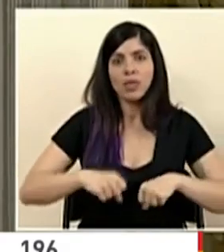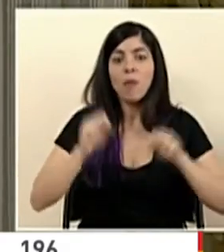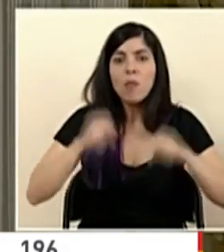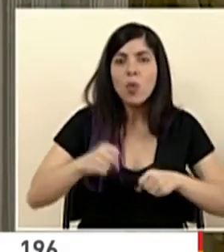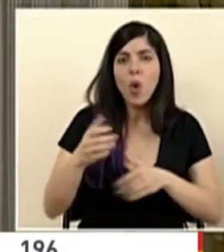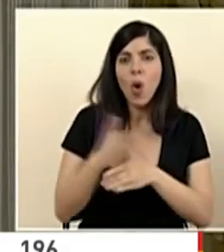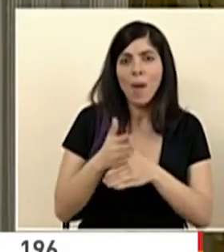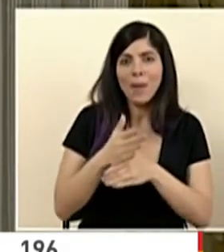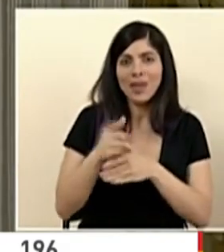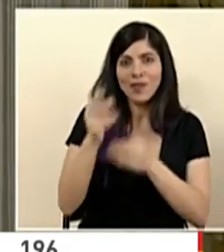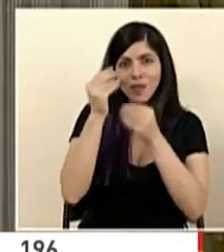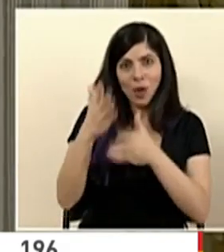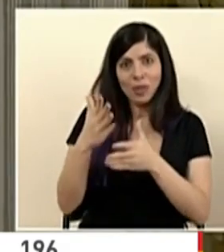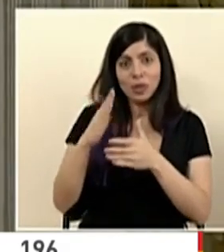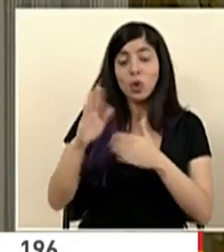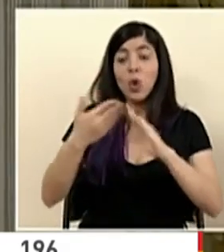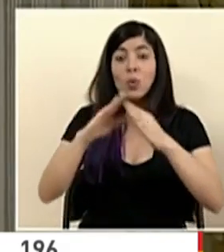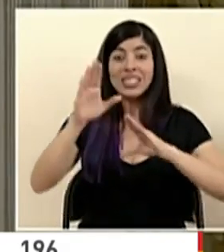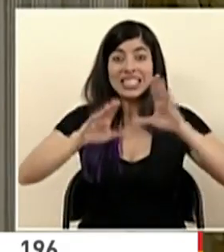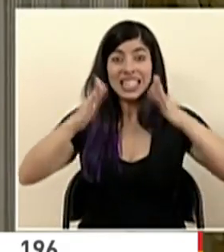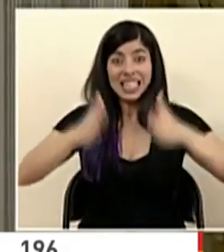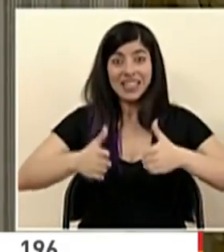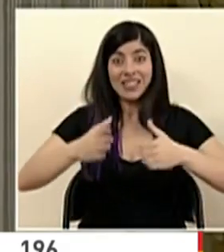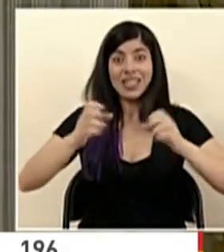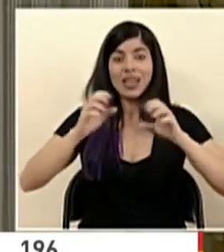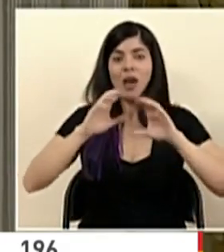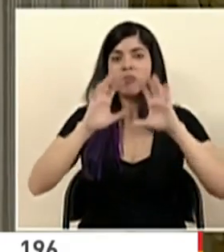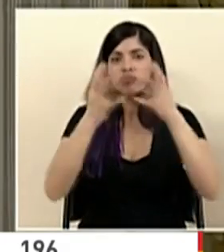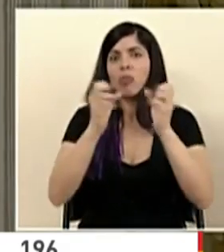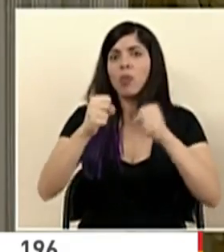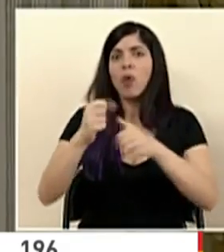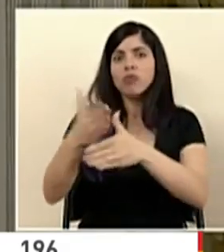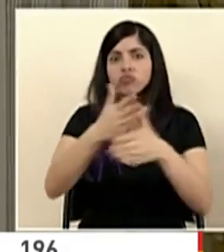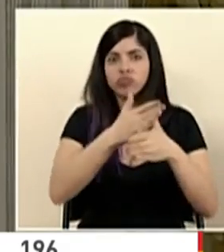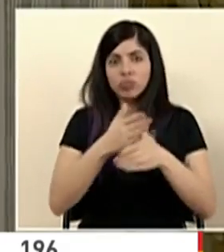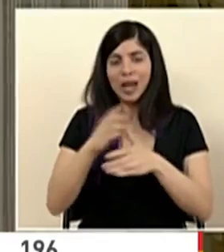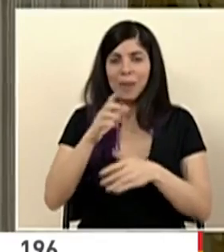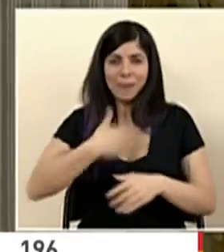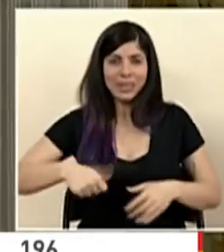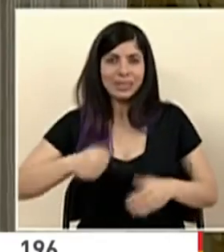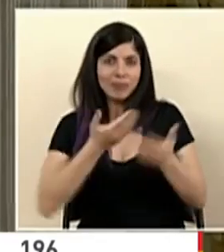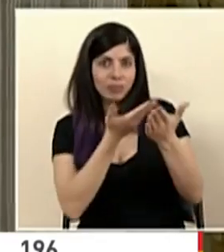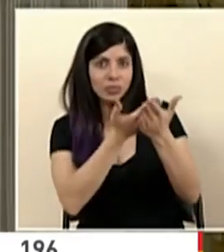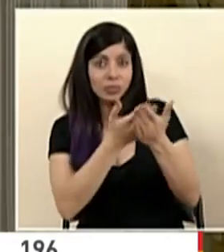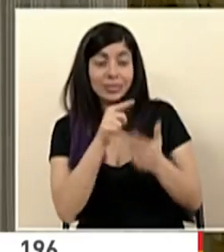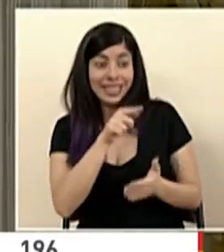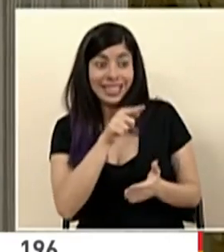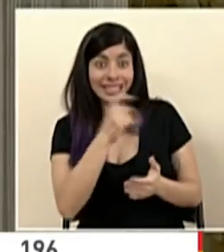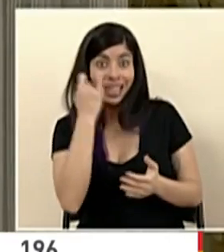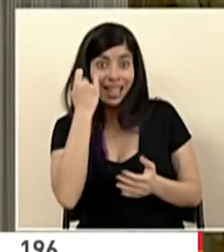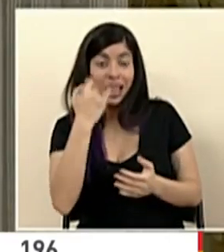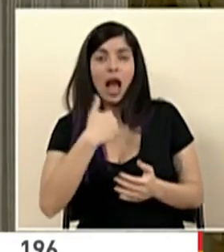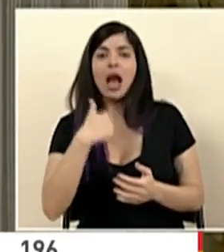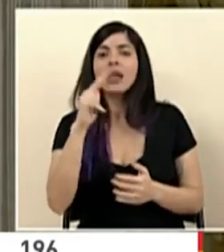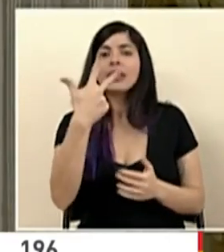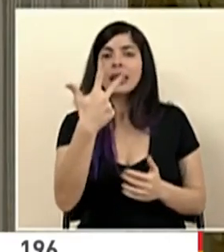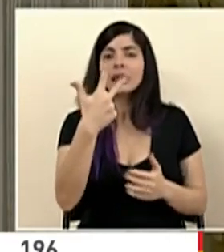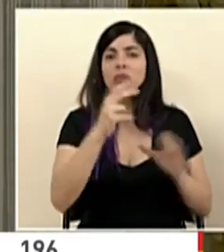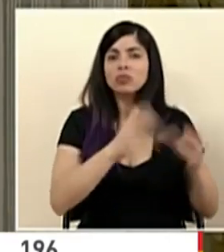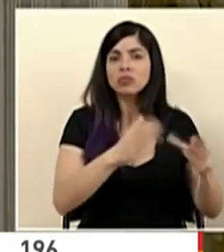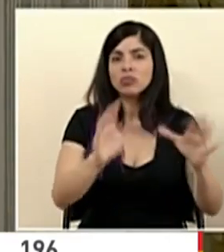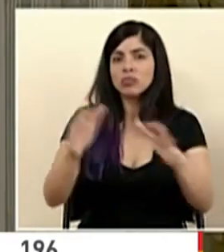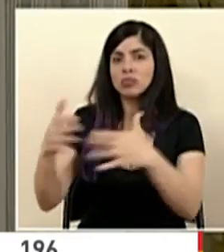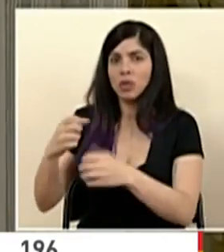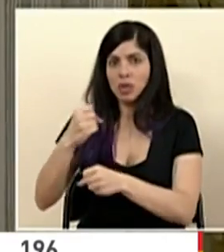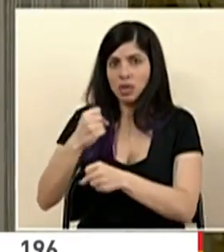compartir, que se pueda compartir entre la comunidad científica. Bajo este proyecto tenemos tres grupos de trabajo de los cuales hoy